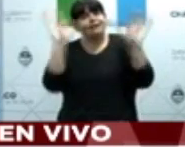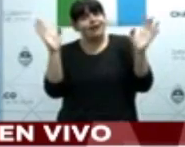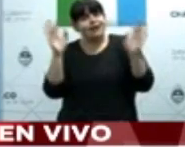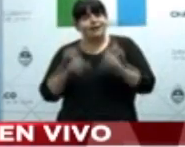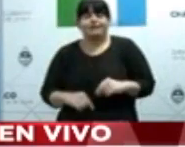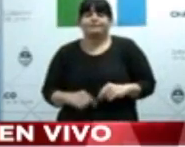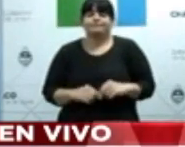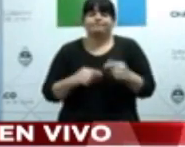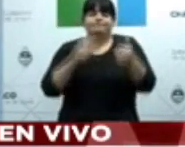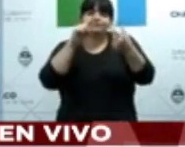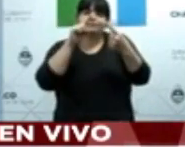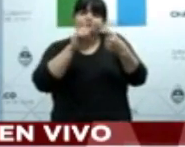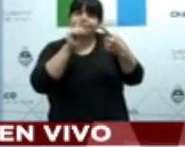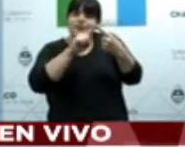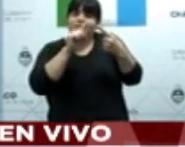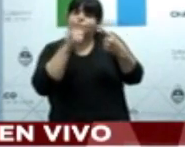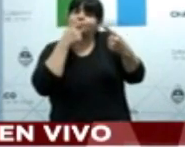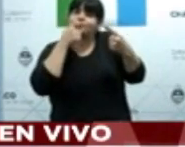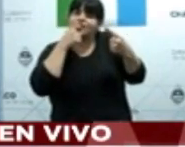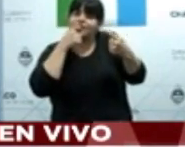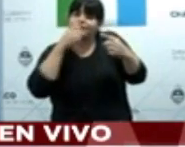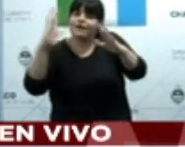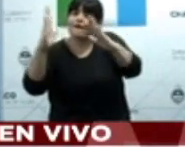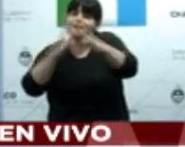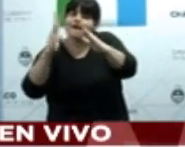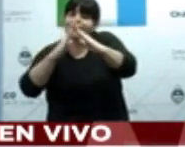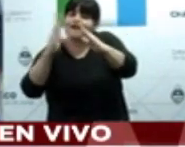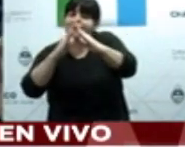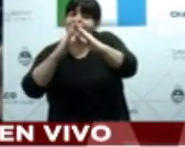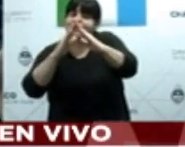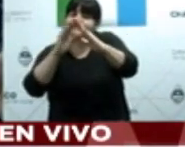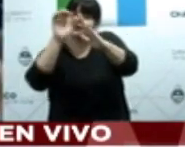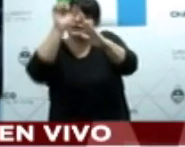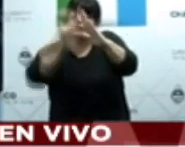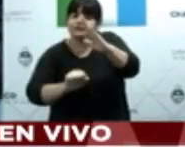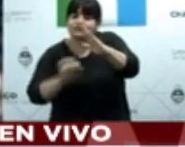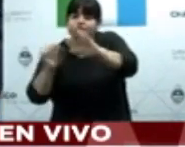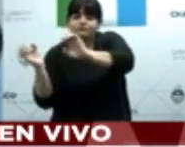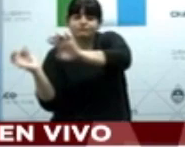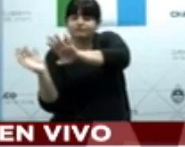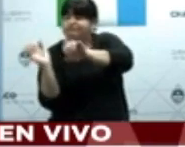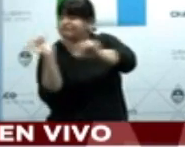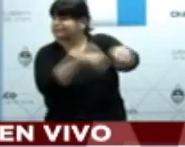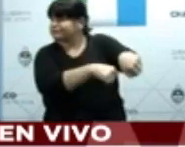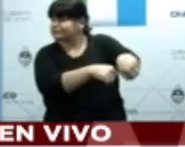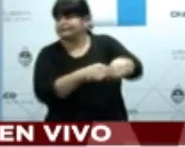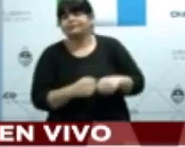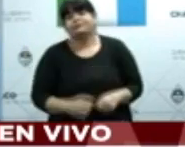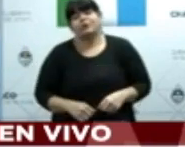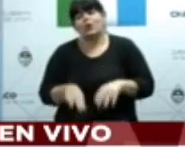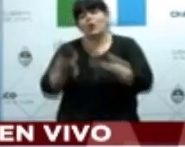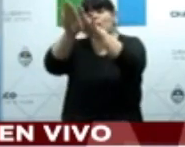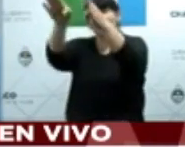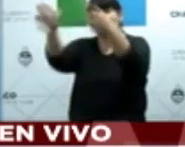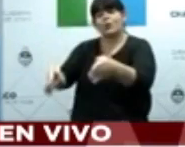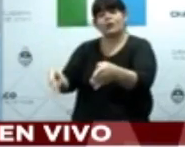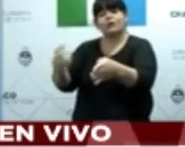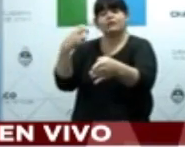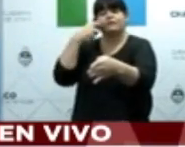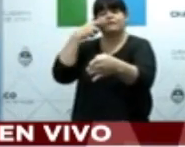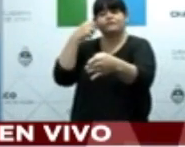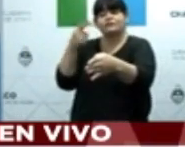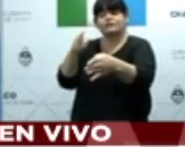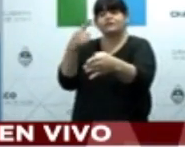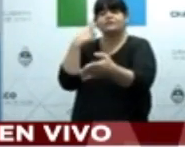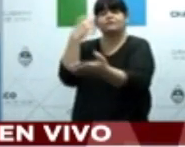propagación de casos en geriátricos, lugares de encierro y barrios populares con alta densidad. Las 200.000 personas que constituyen grupos o factores de riesgo.